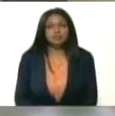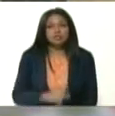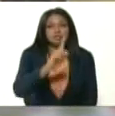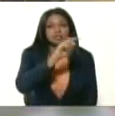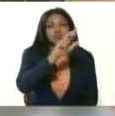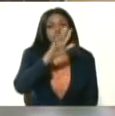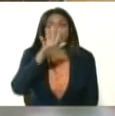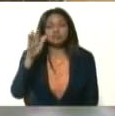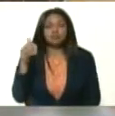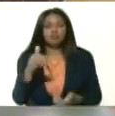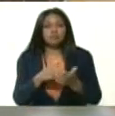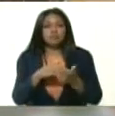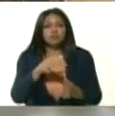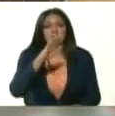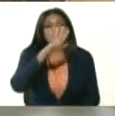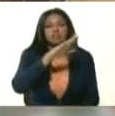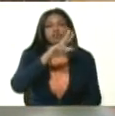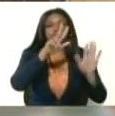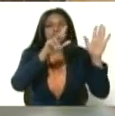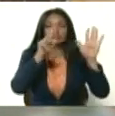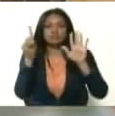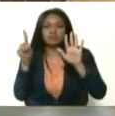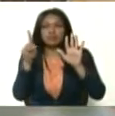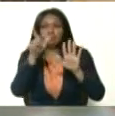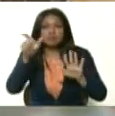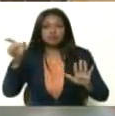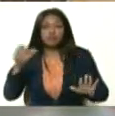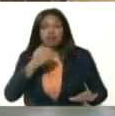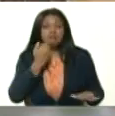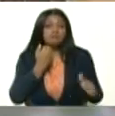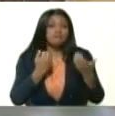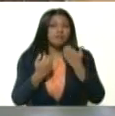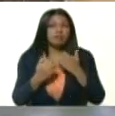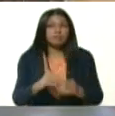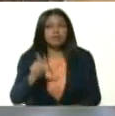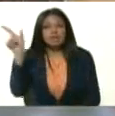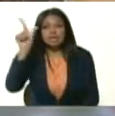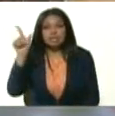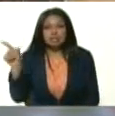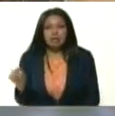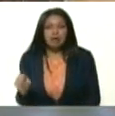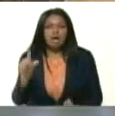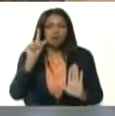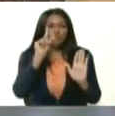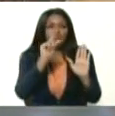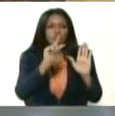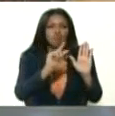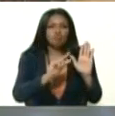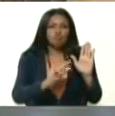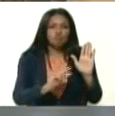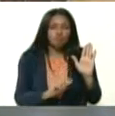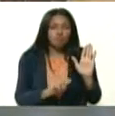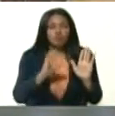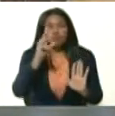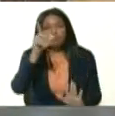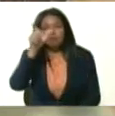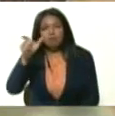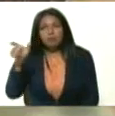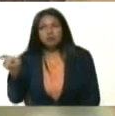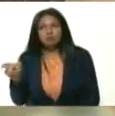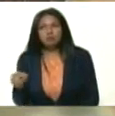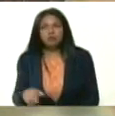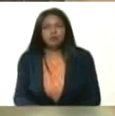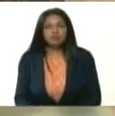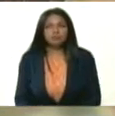.586 casos. Italia también viene bajando en su tasa, aplanando la